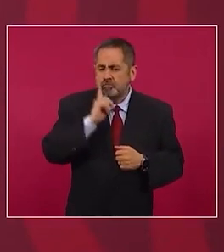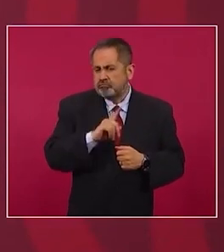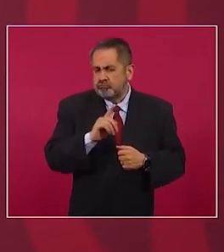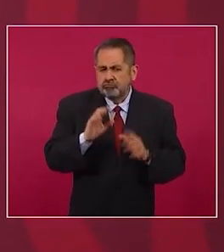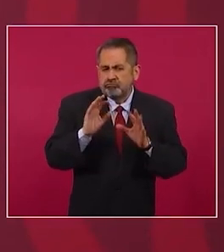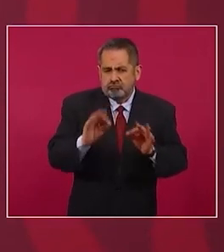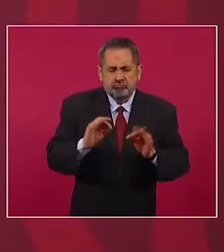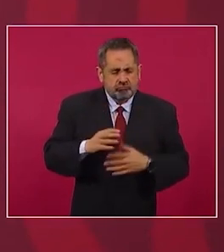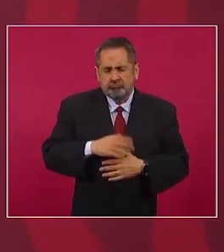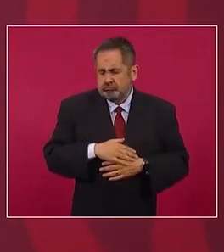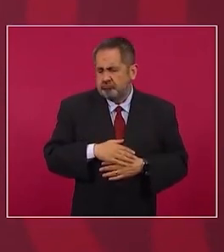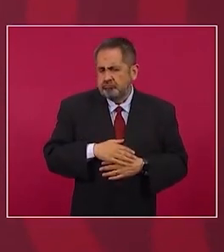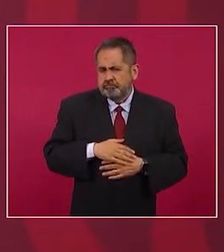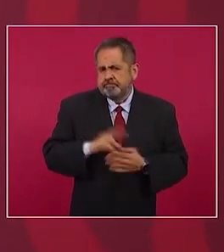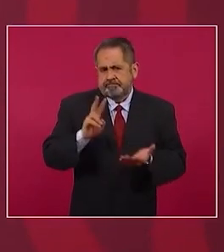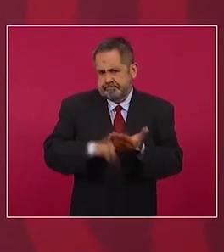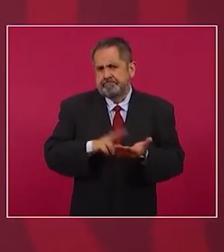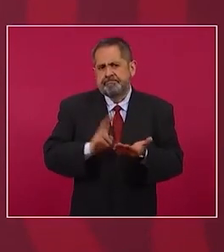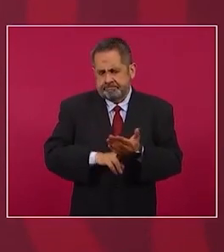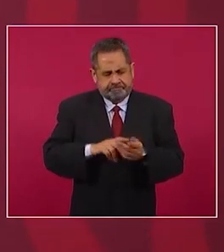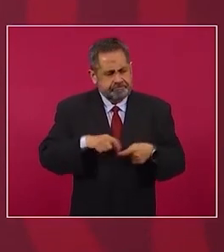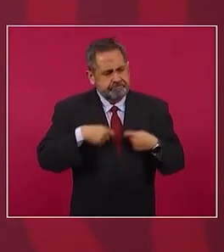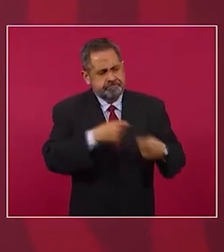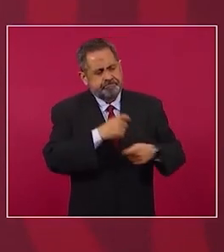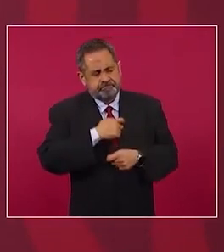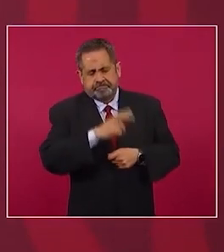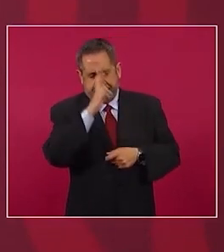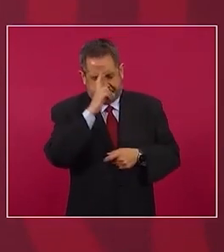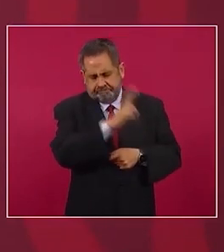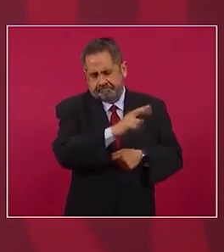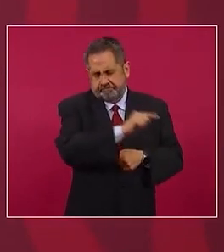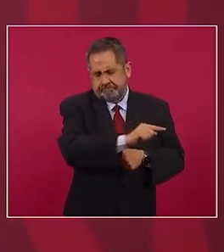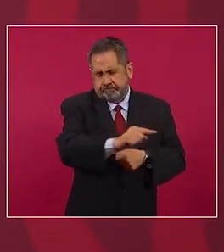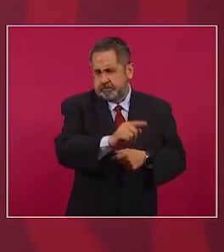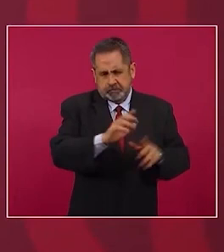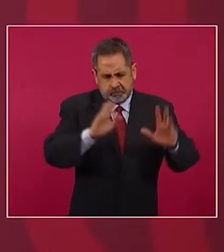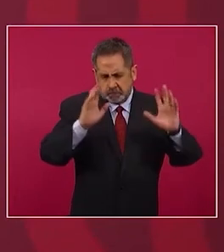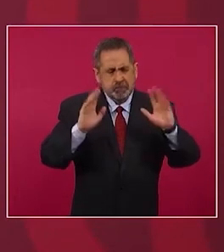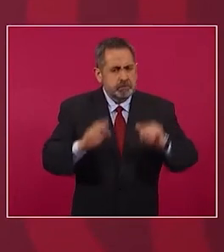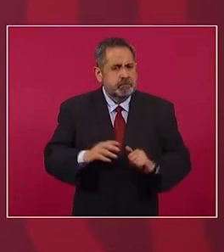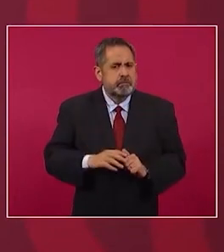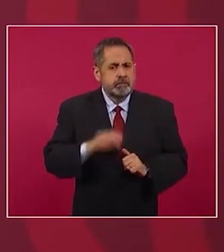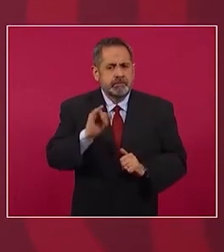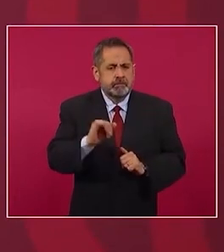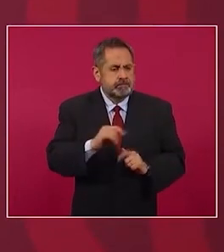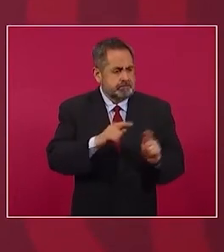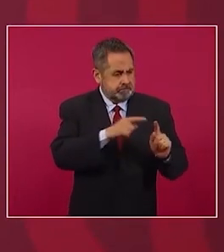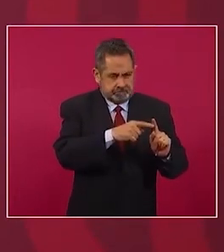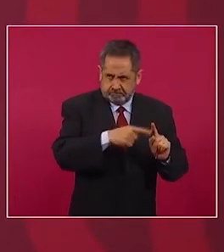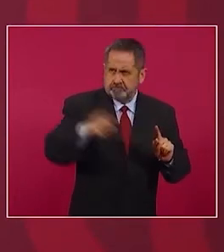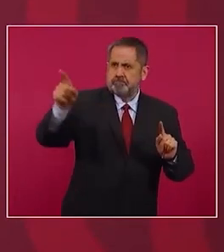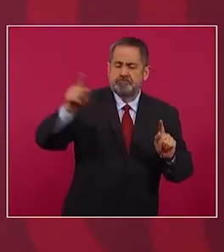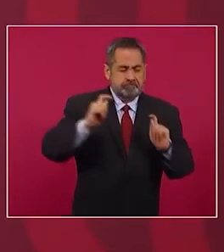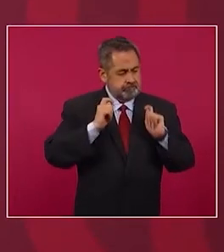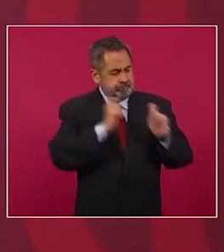que merecen respeto y representarnos.